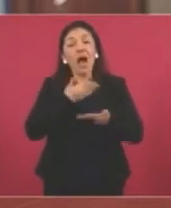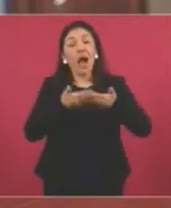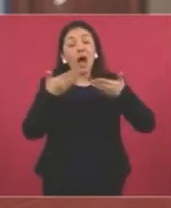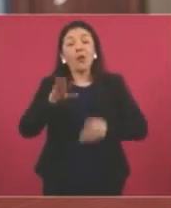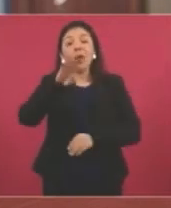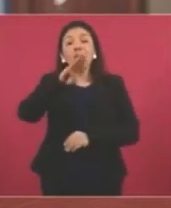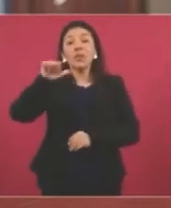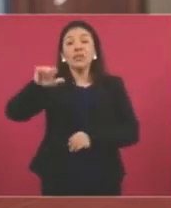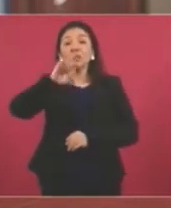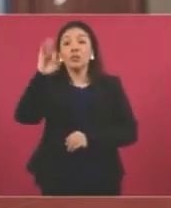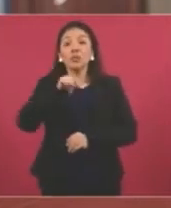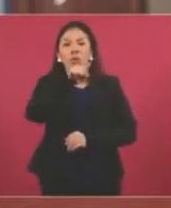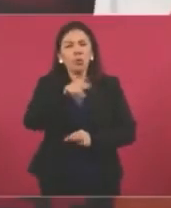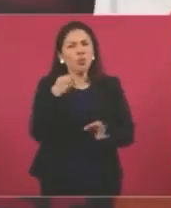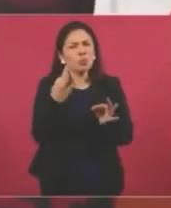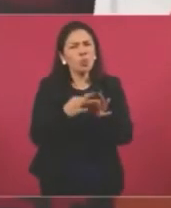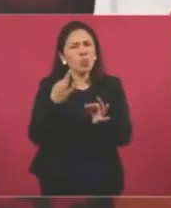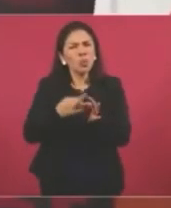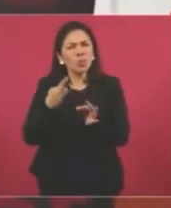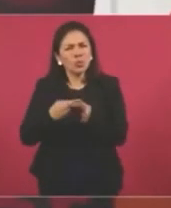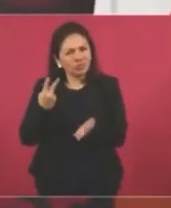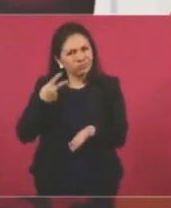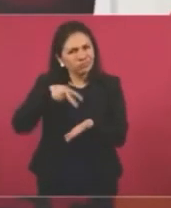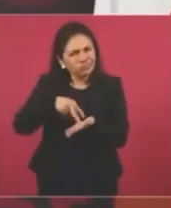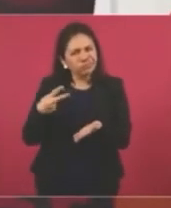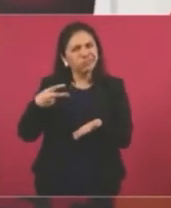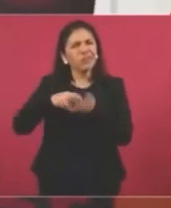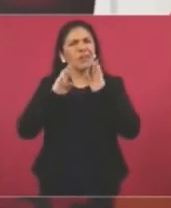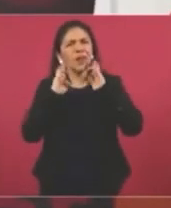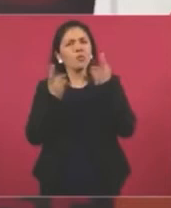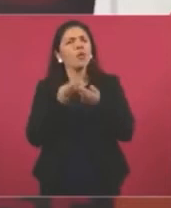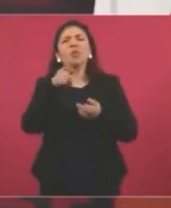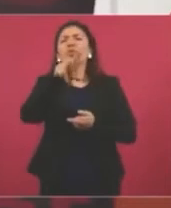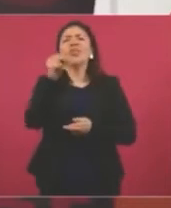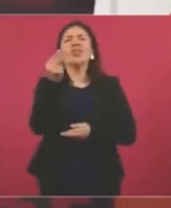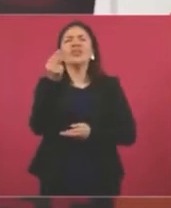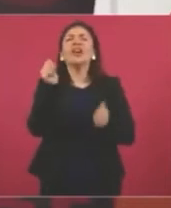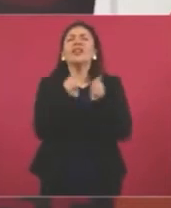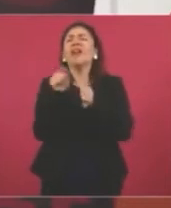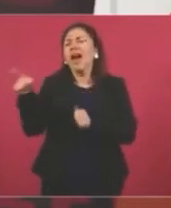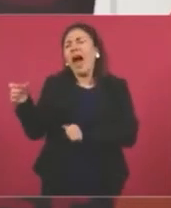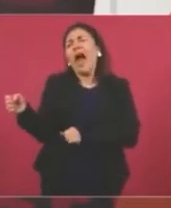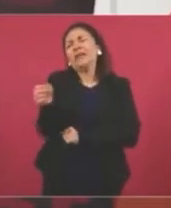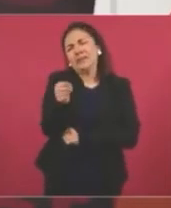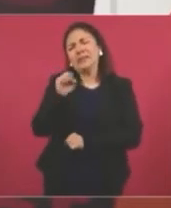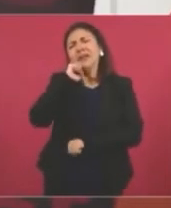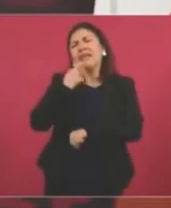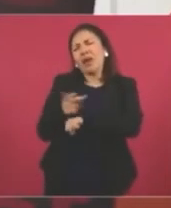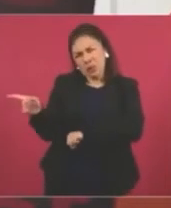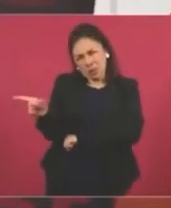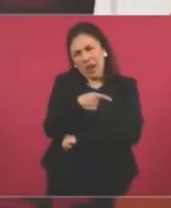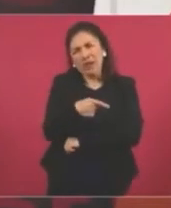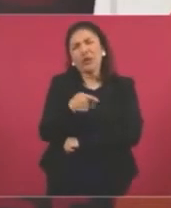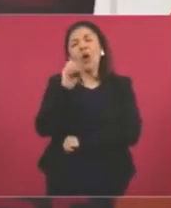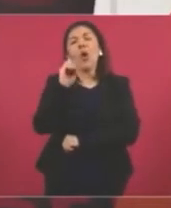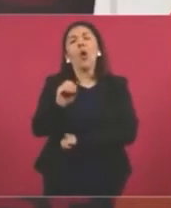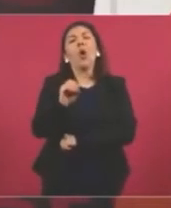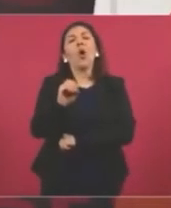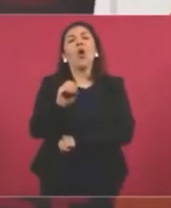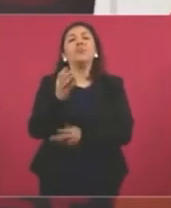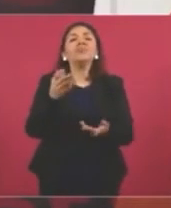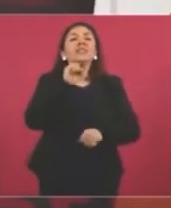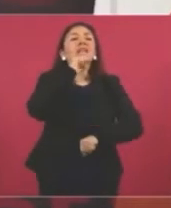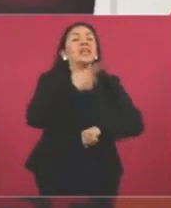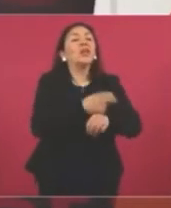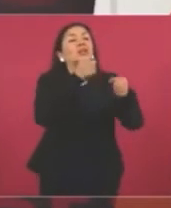por ciento de asistencia. No envía usted a su secretario de gobierno, no envía usted a su